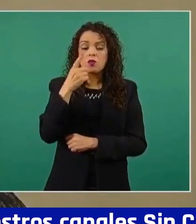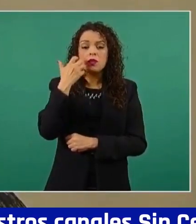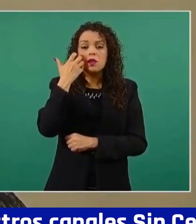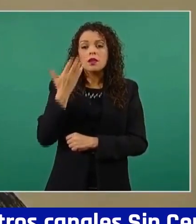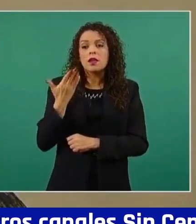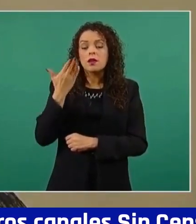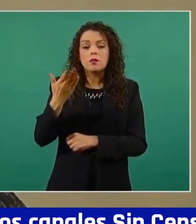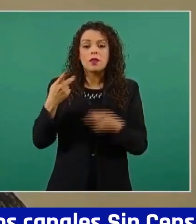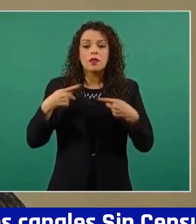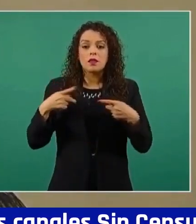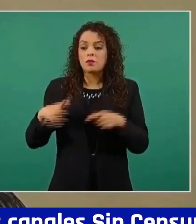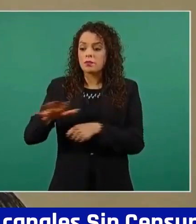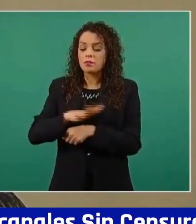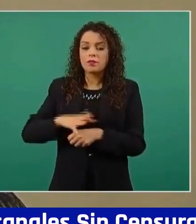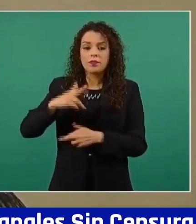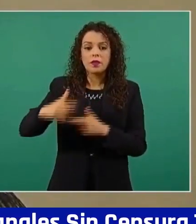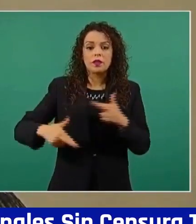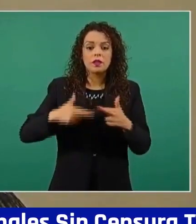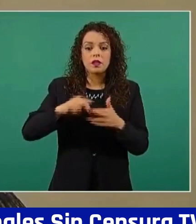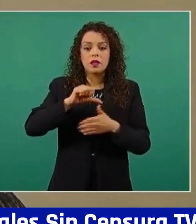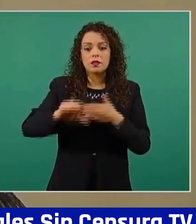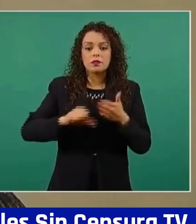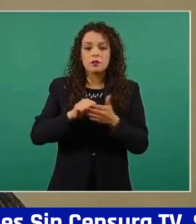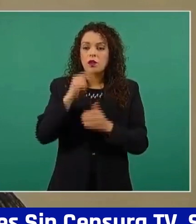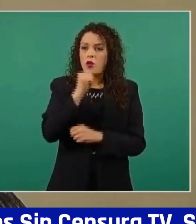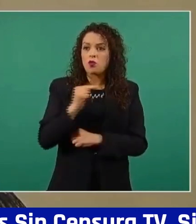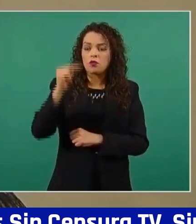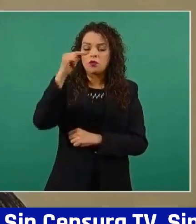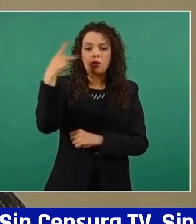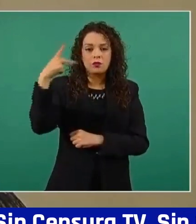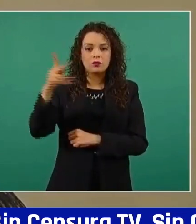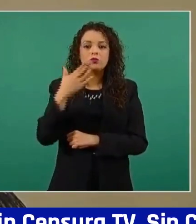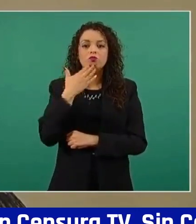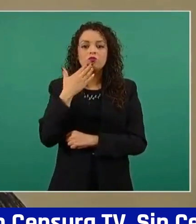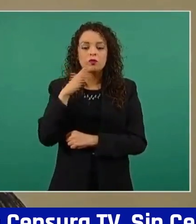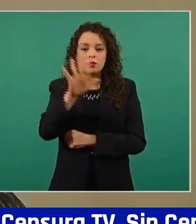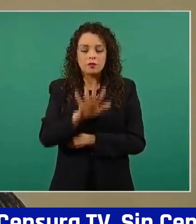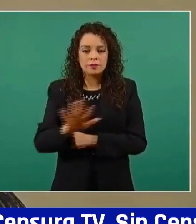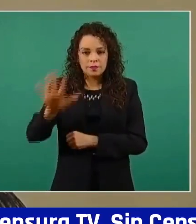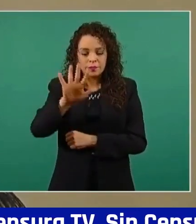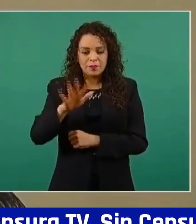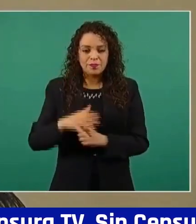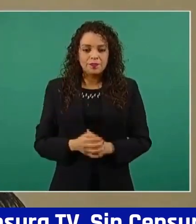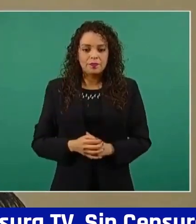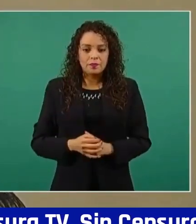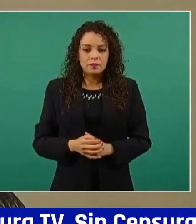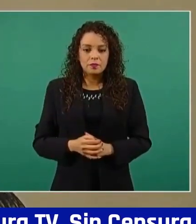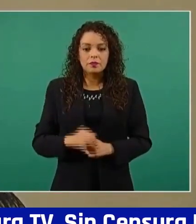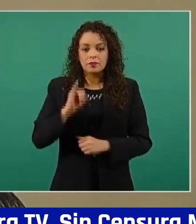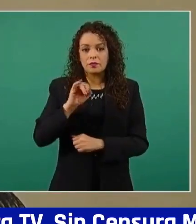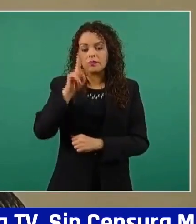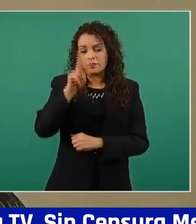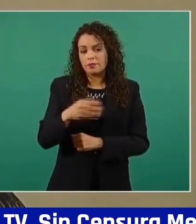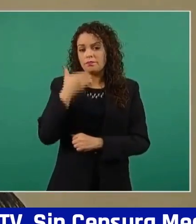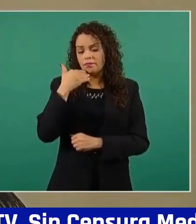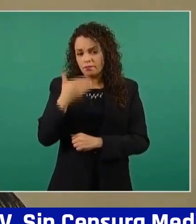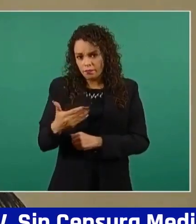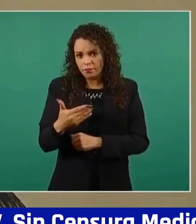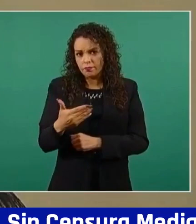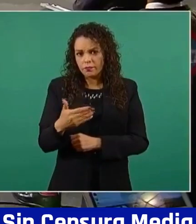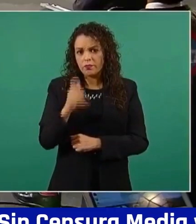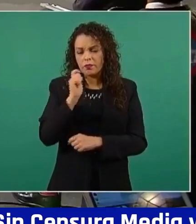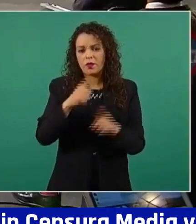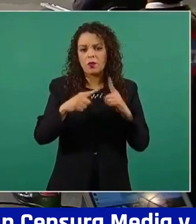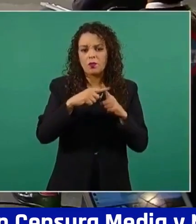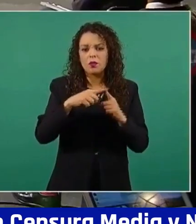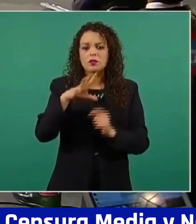habitantes de la región centro-norte de Sonora, que dicen, bueno, es muy bueno que los cuarteles de la Guardia Nacional estén presentes